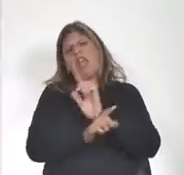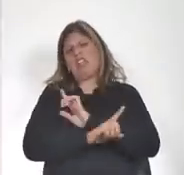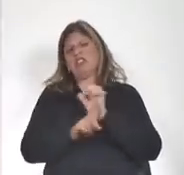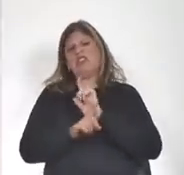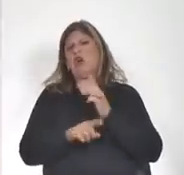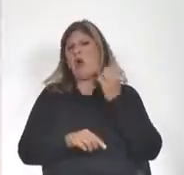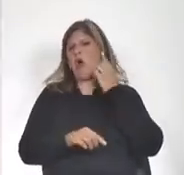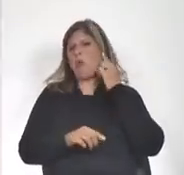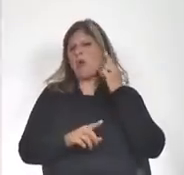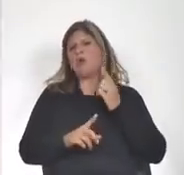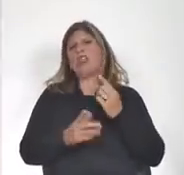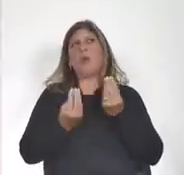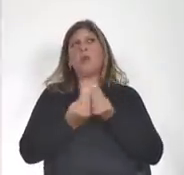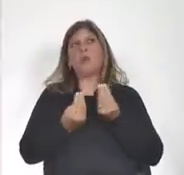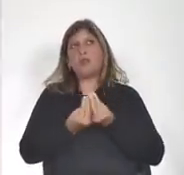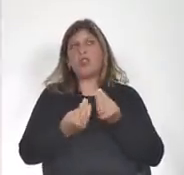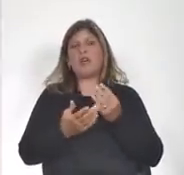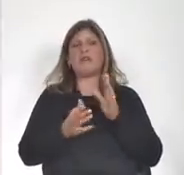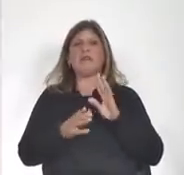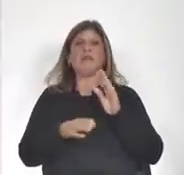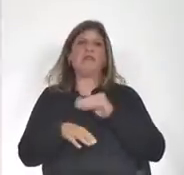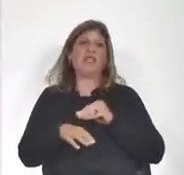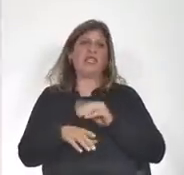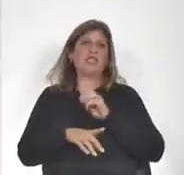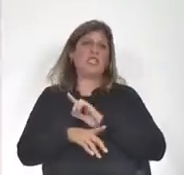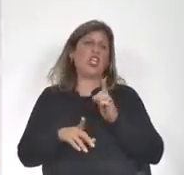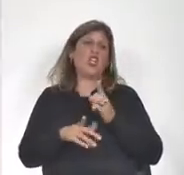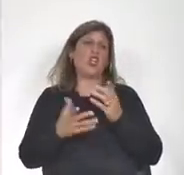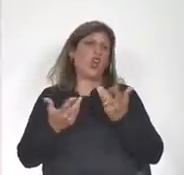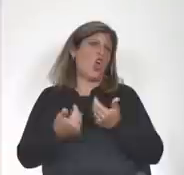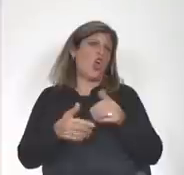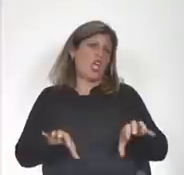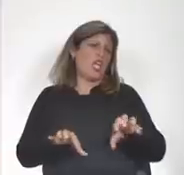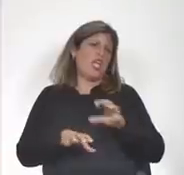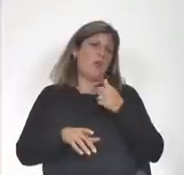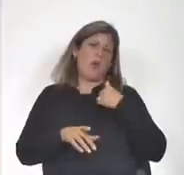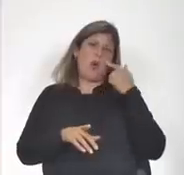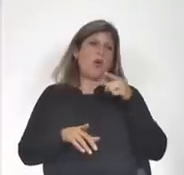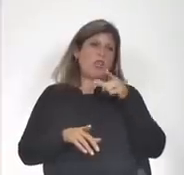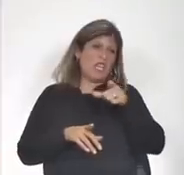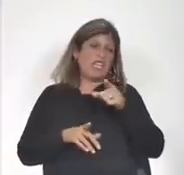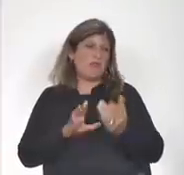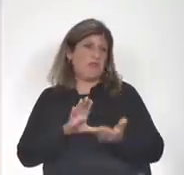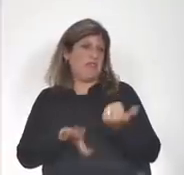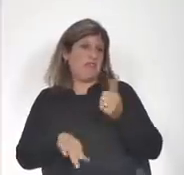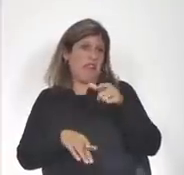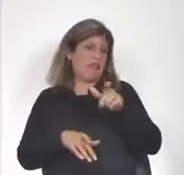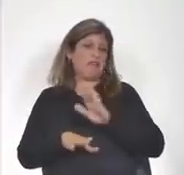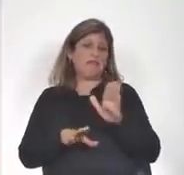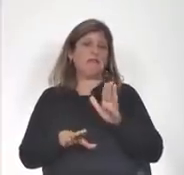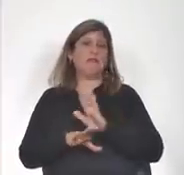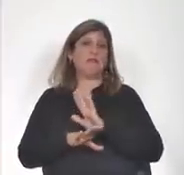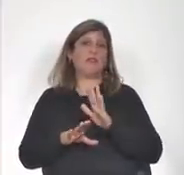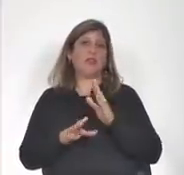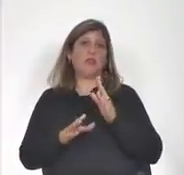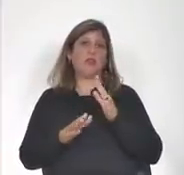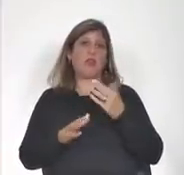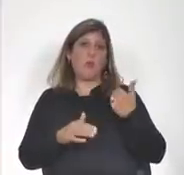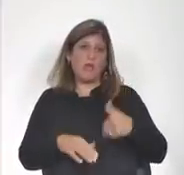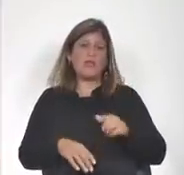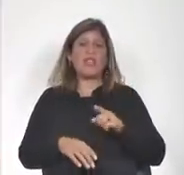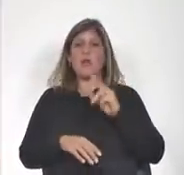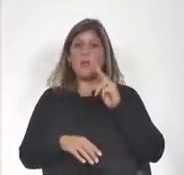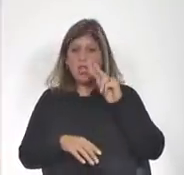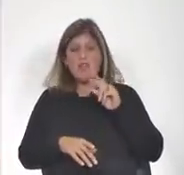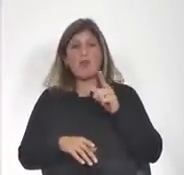en sesiones parlamentarias, no venimos a pegarle en el piso a nadie como tristemente también hemos visto en la